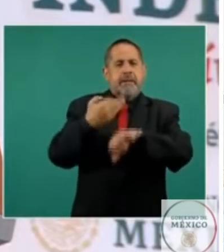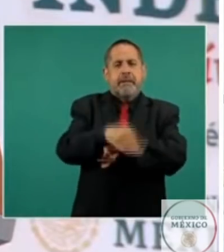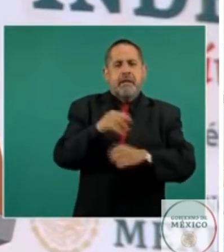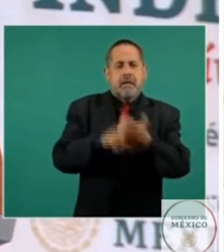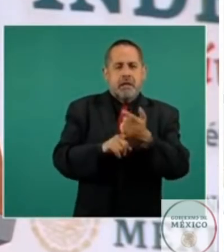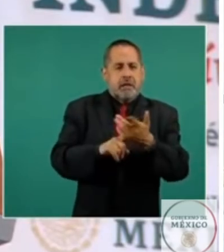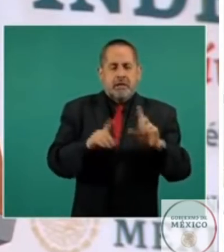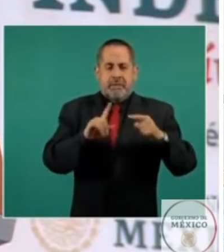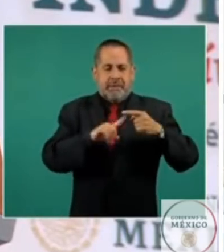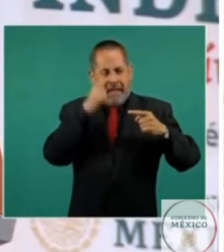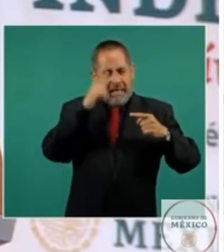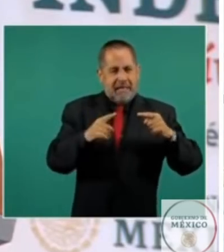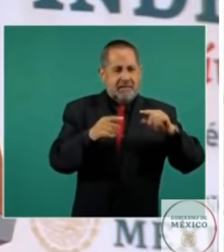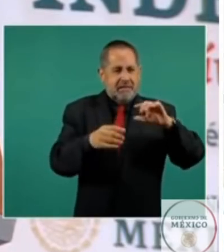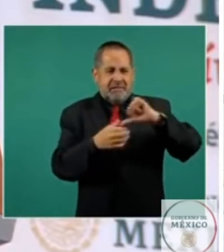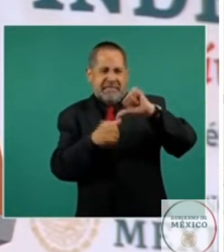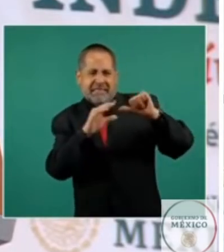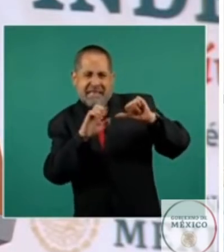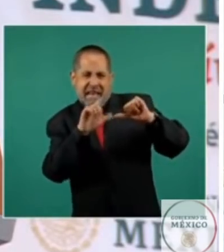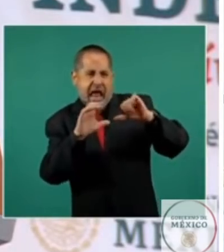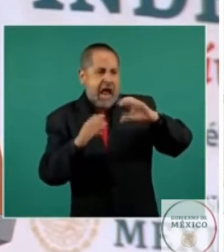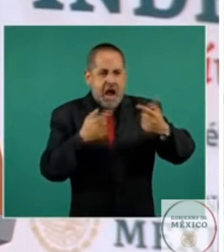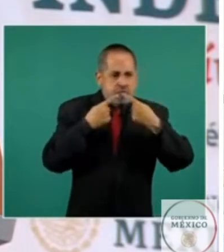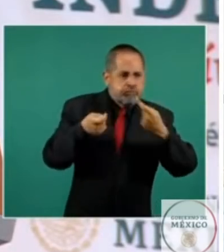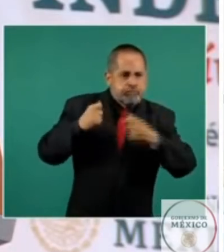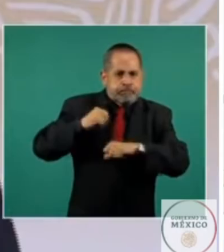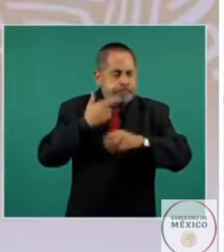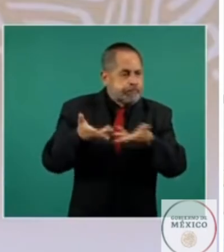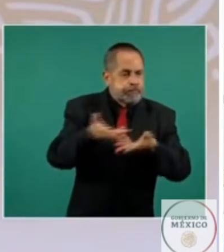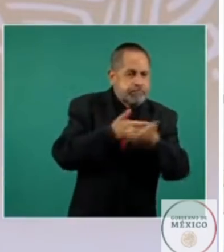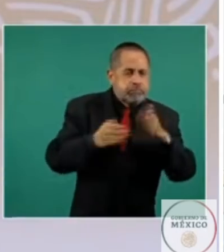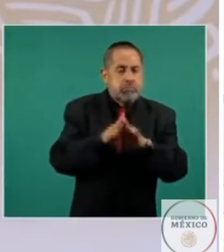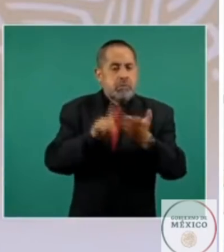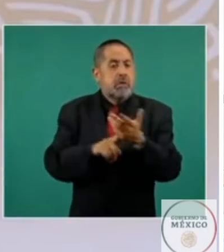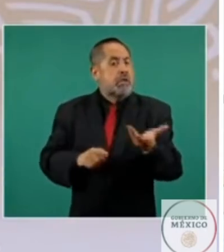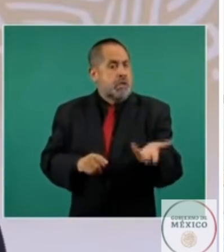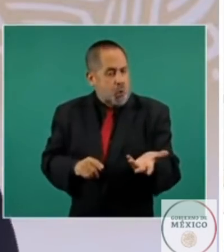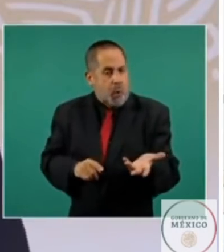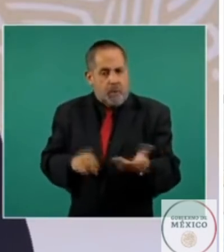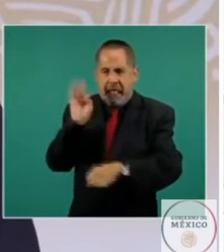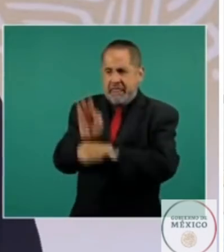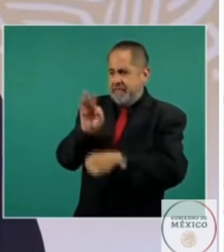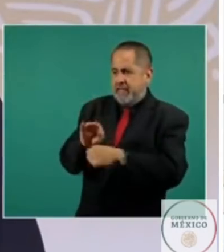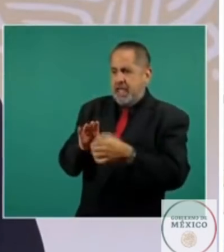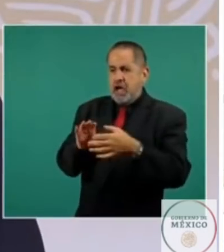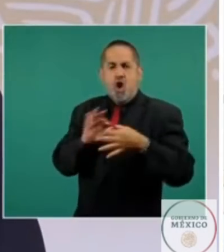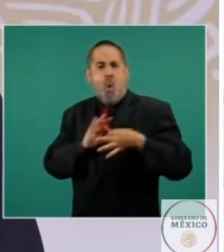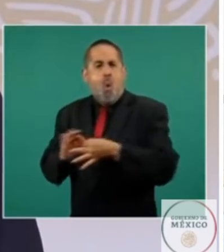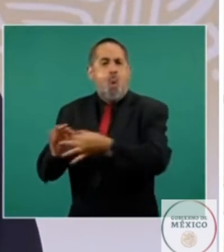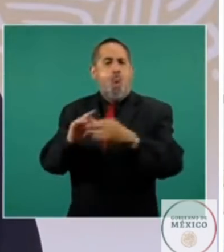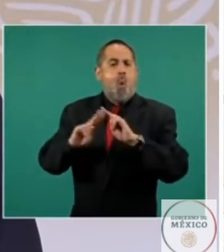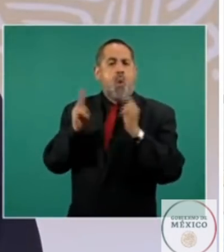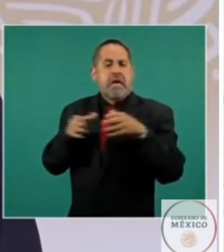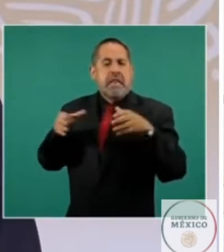y caribeños mecanismo de genuina vocación latinoamericana y caribeña destinado a defender la unidad en la diversidad de